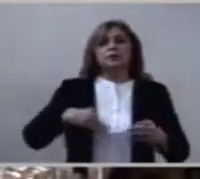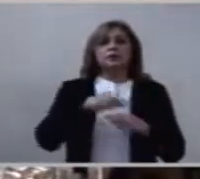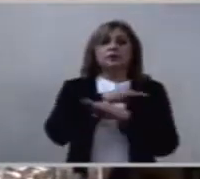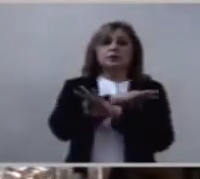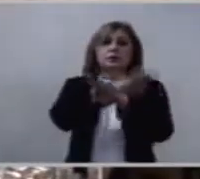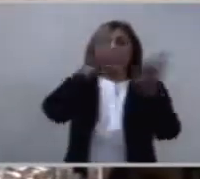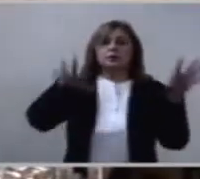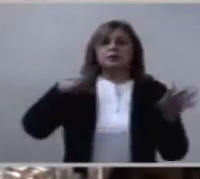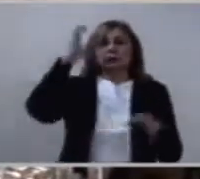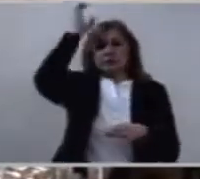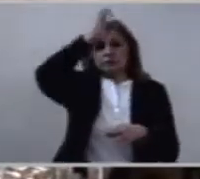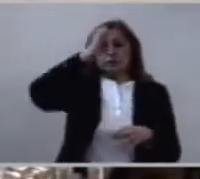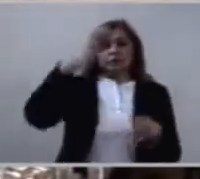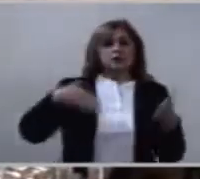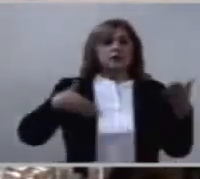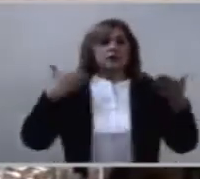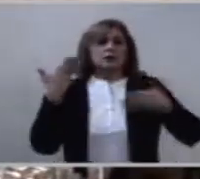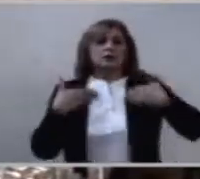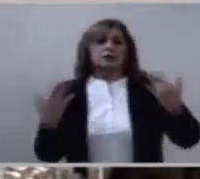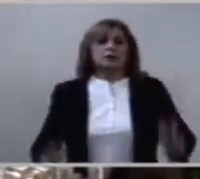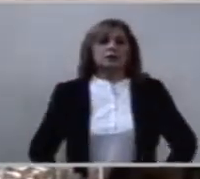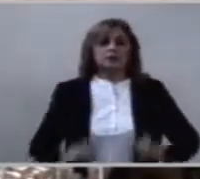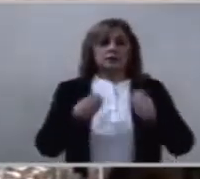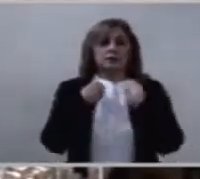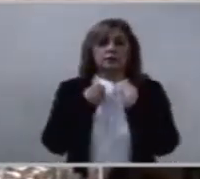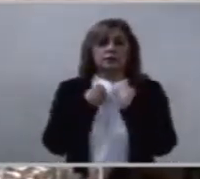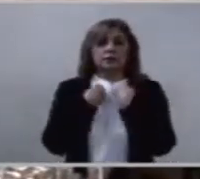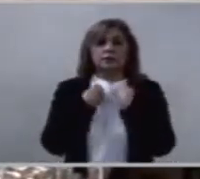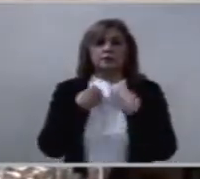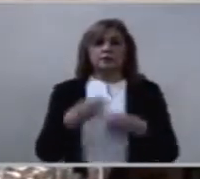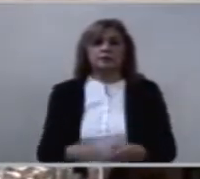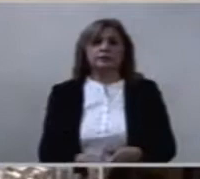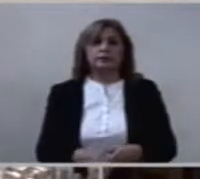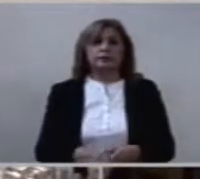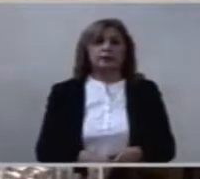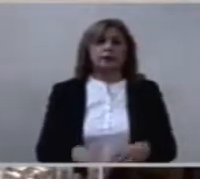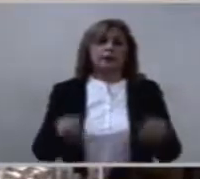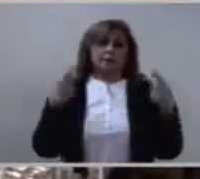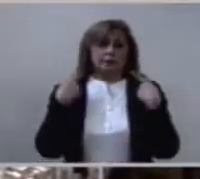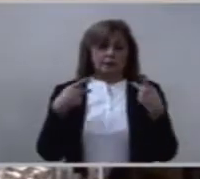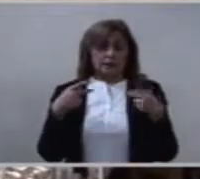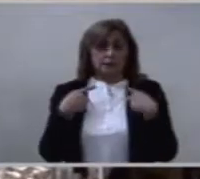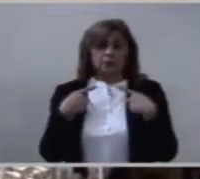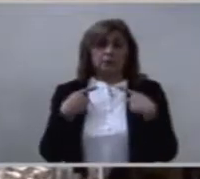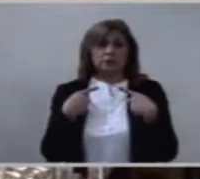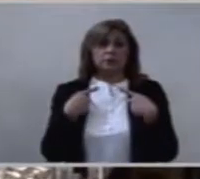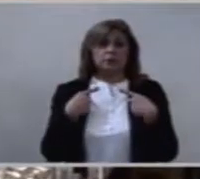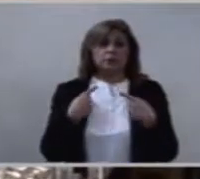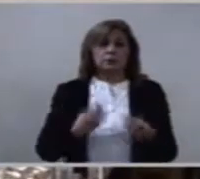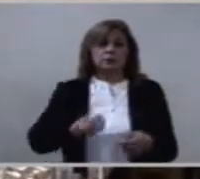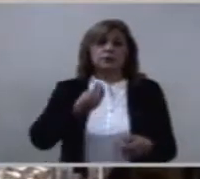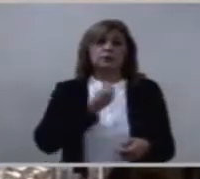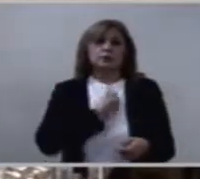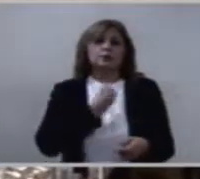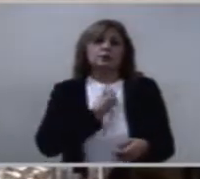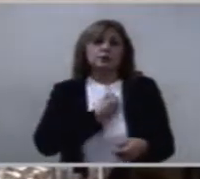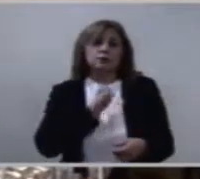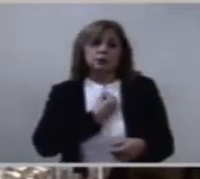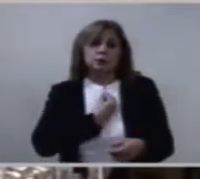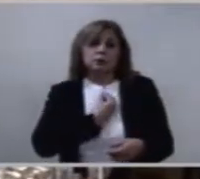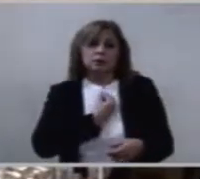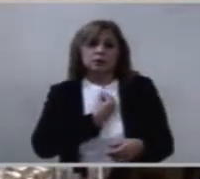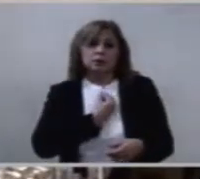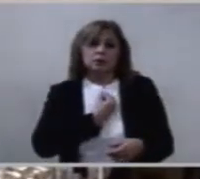cierto, hay hermanos que soportan el peso del día y del